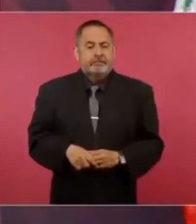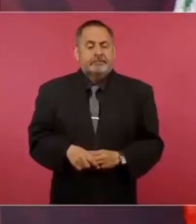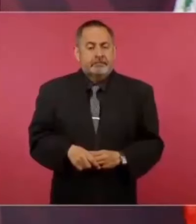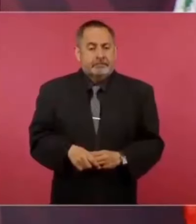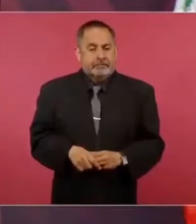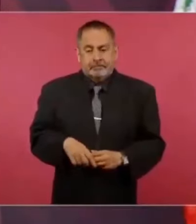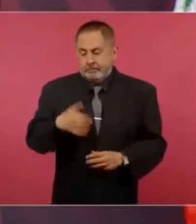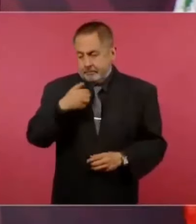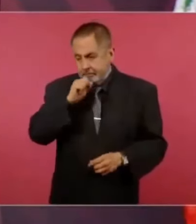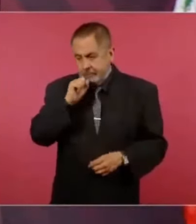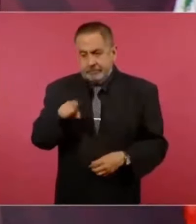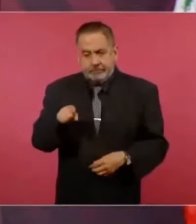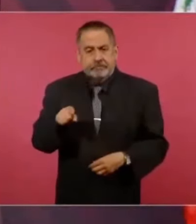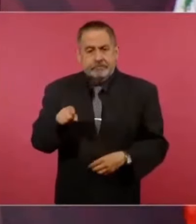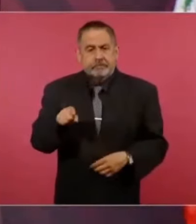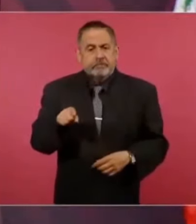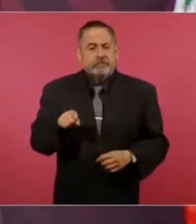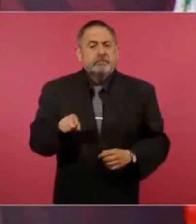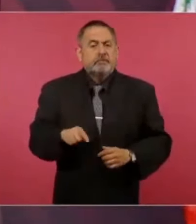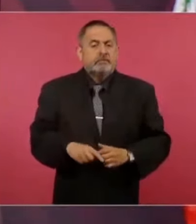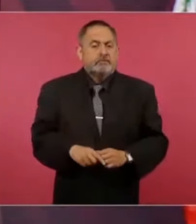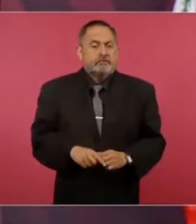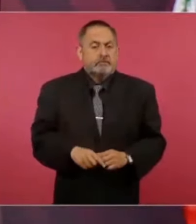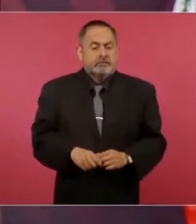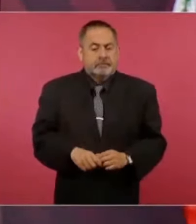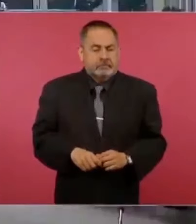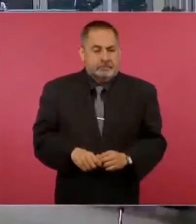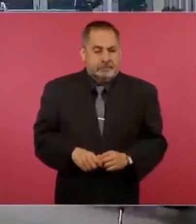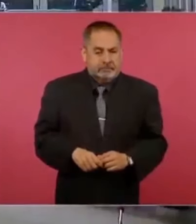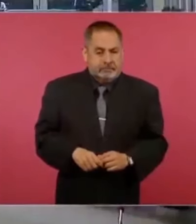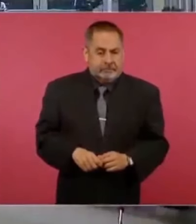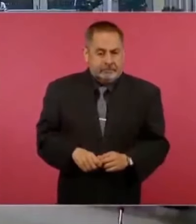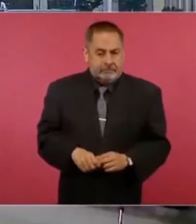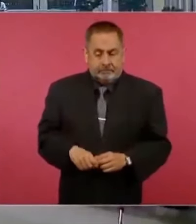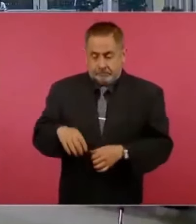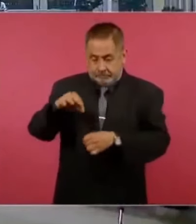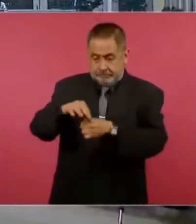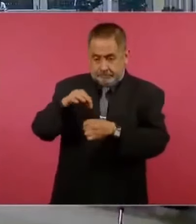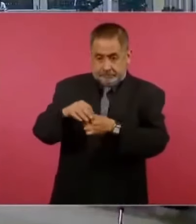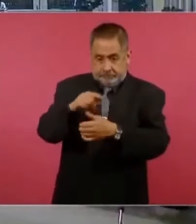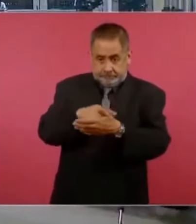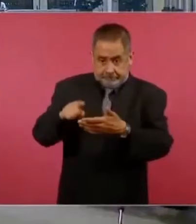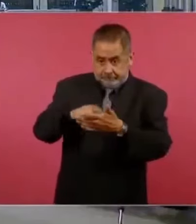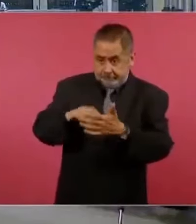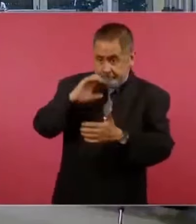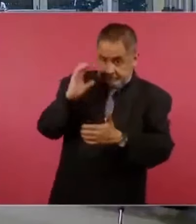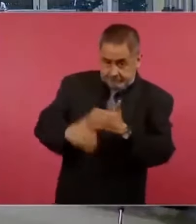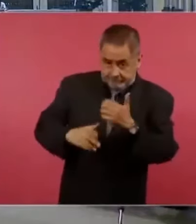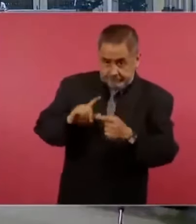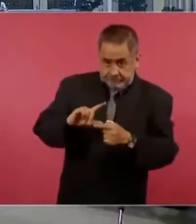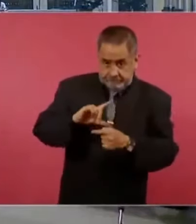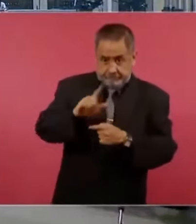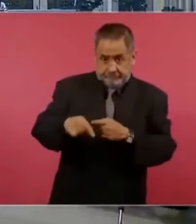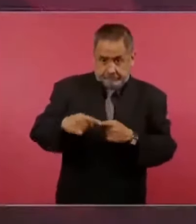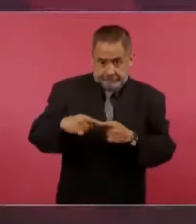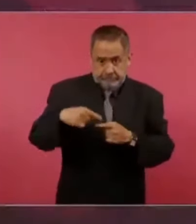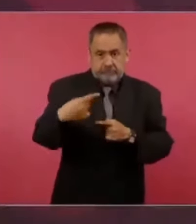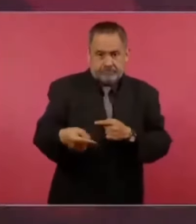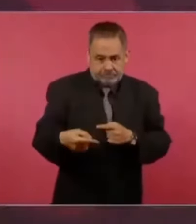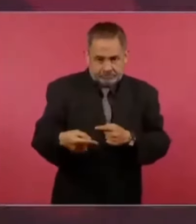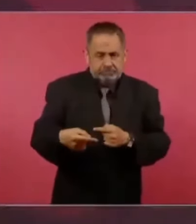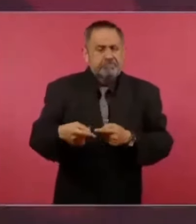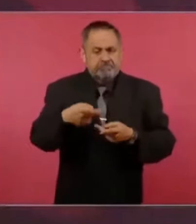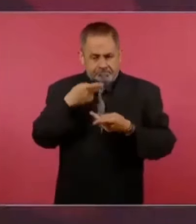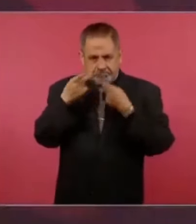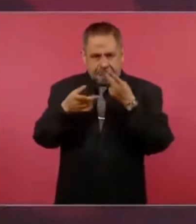También pasando a las elecciones vamos a hablar más